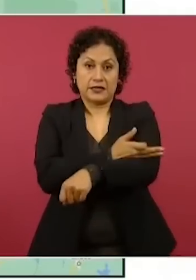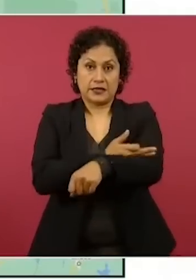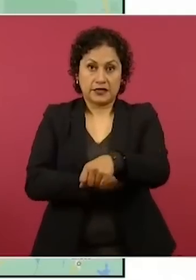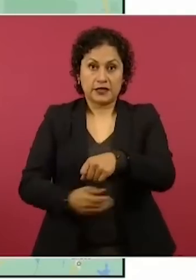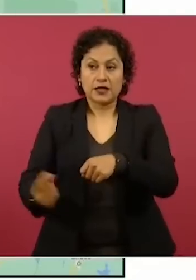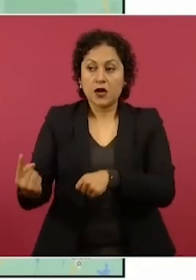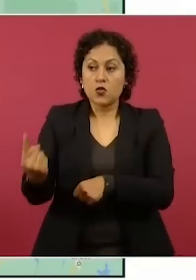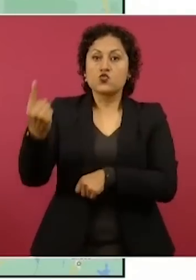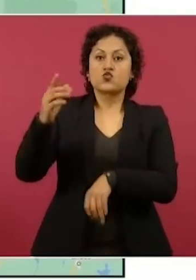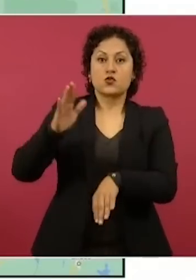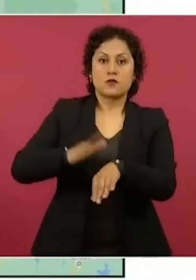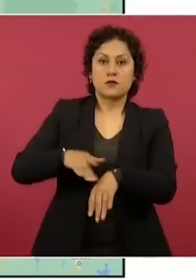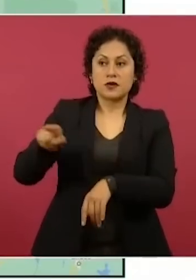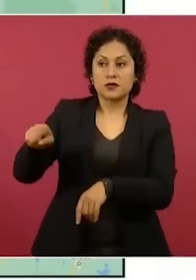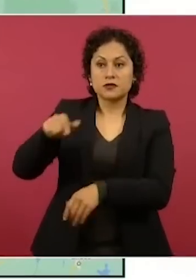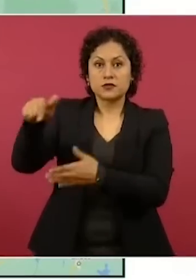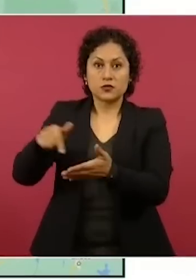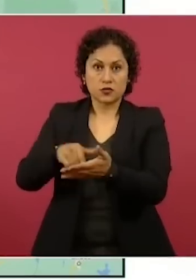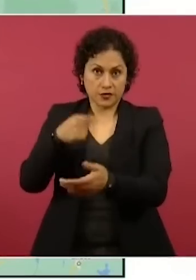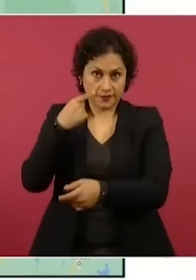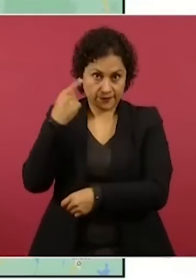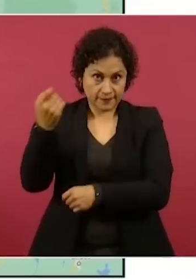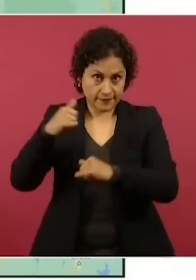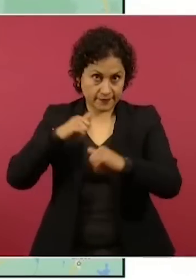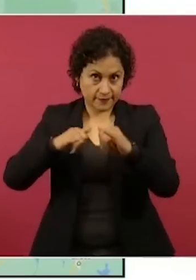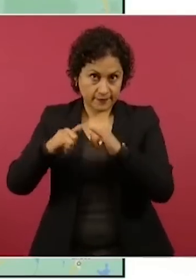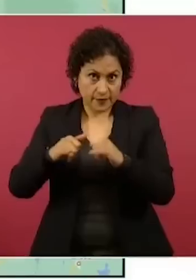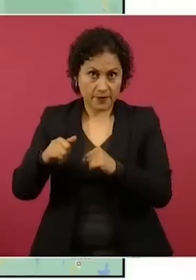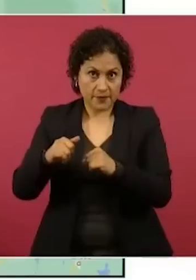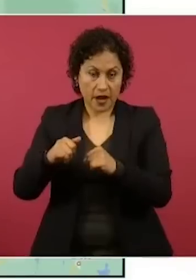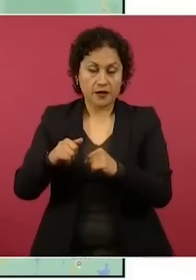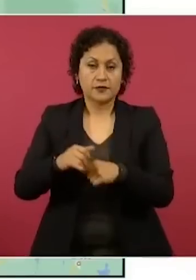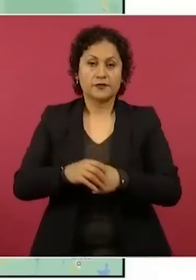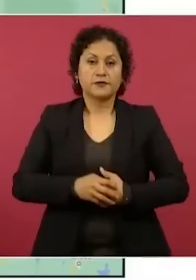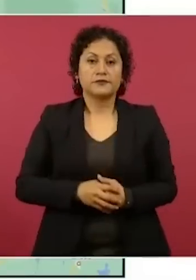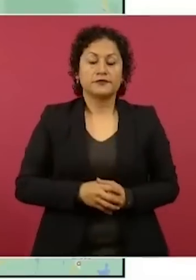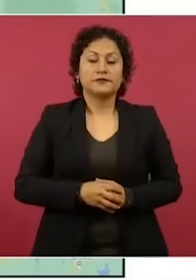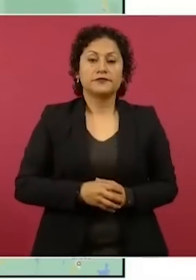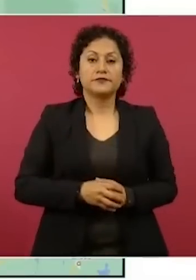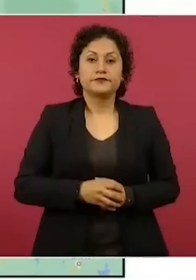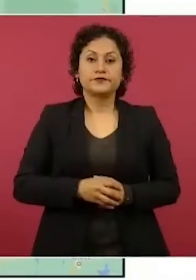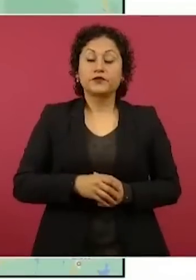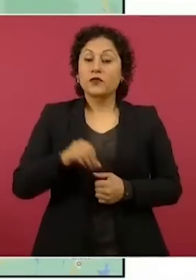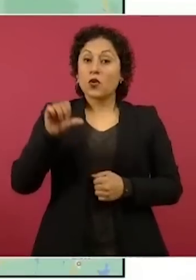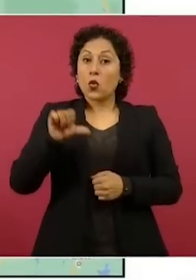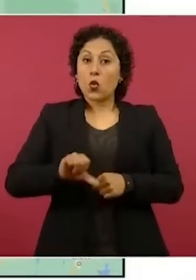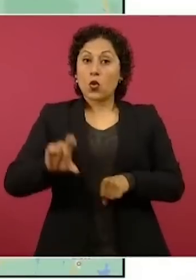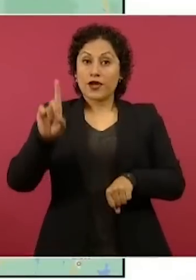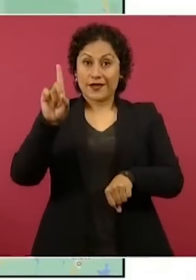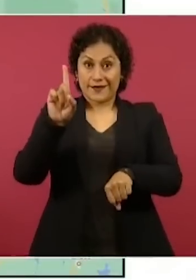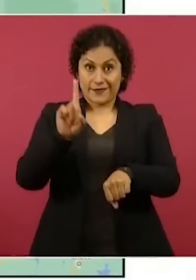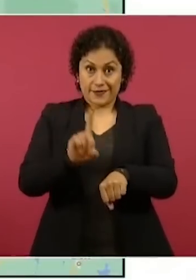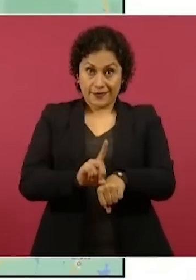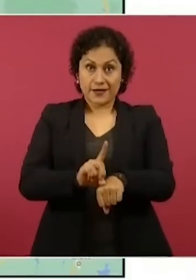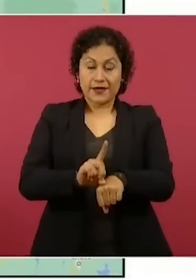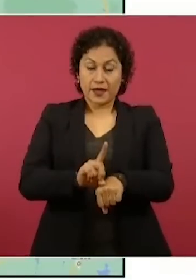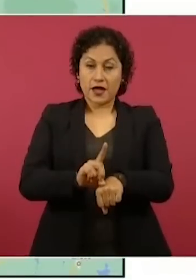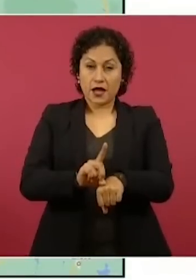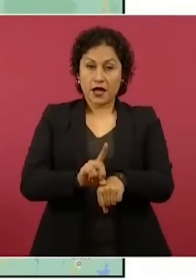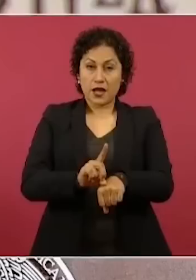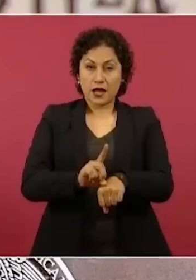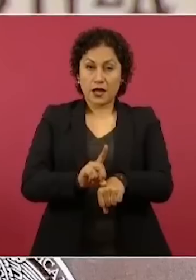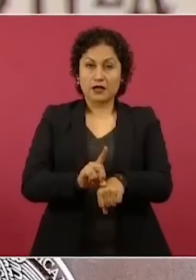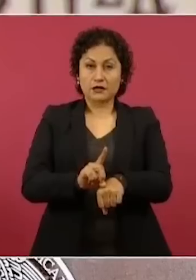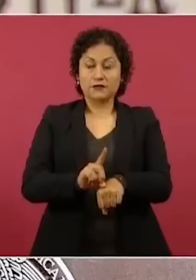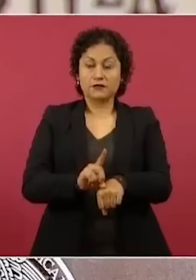en el Tajo, Doctor Arroyo, Nuevo León. Y el día de hoy, hasta las 3.13 de